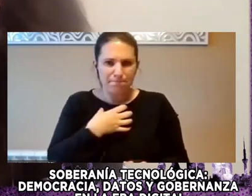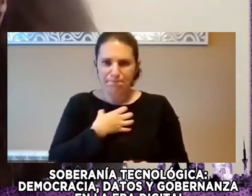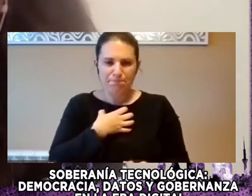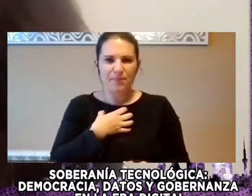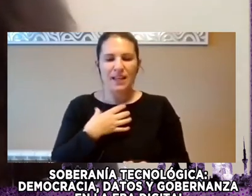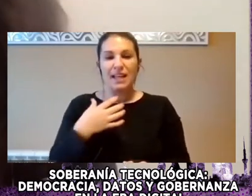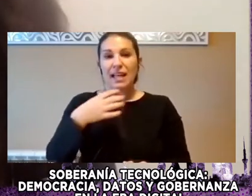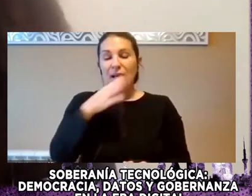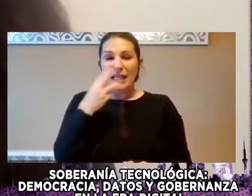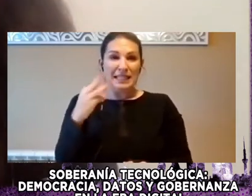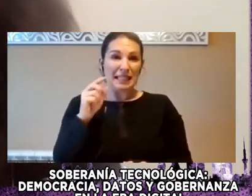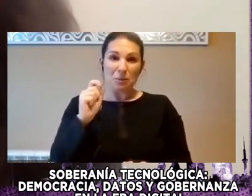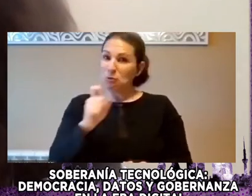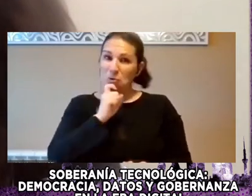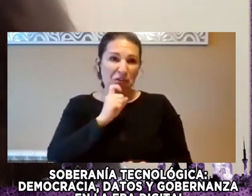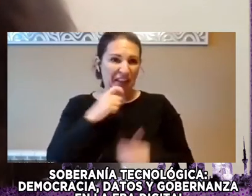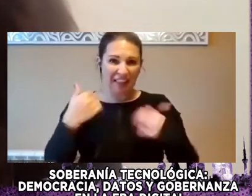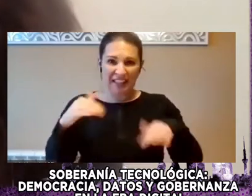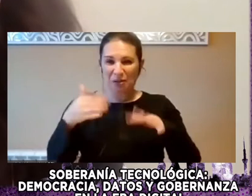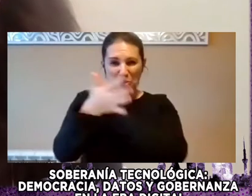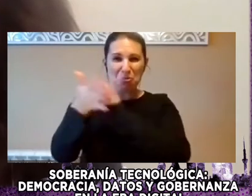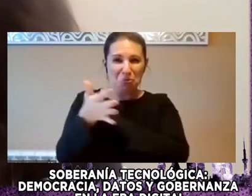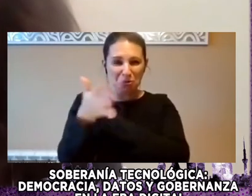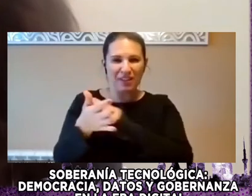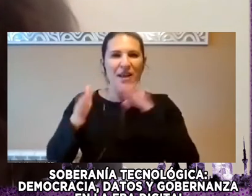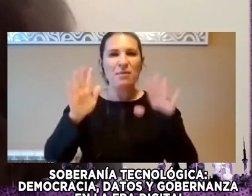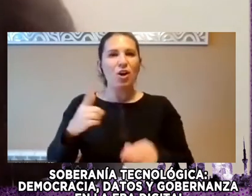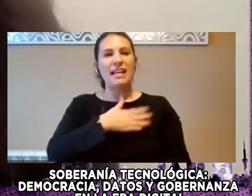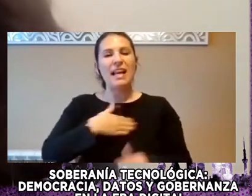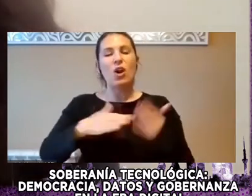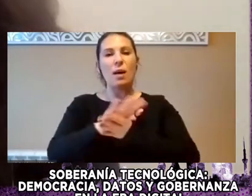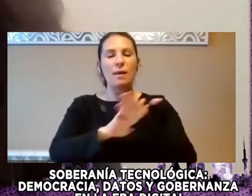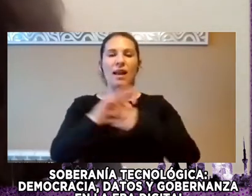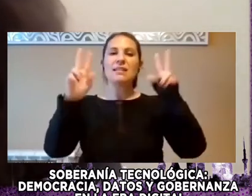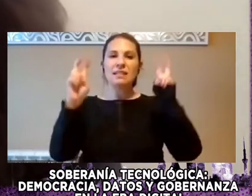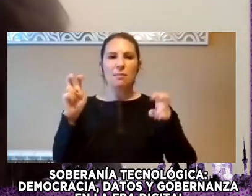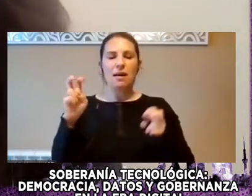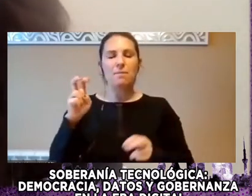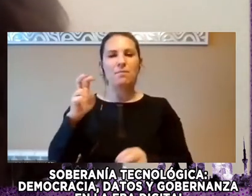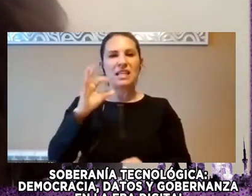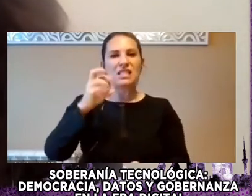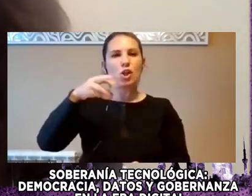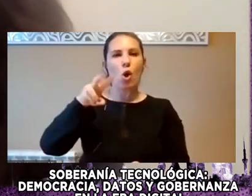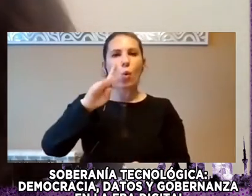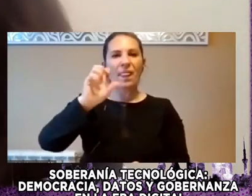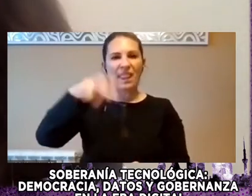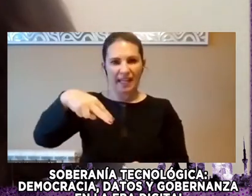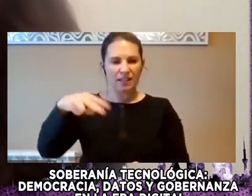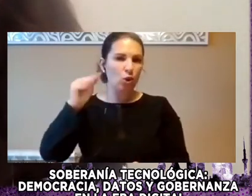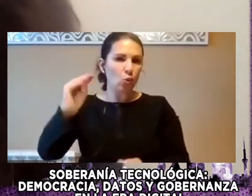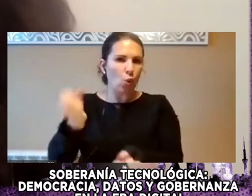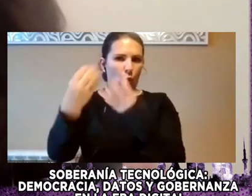30 minutos Que es muy difícil Al que me quiero referir Es las revelaciones De Edward Snowden Más